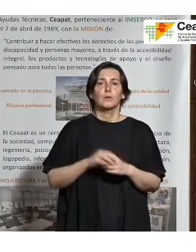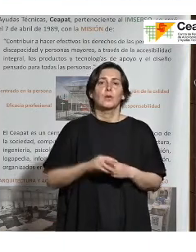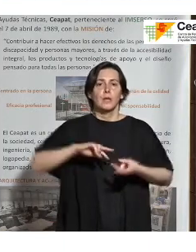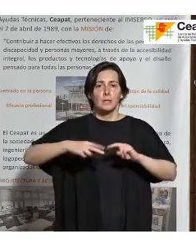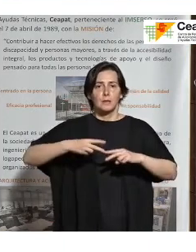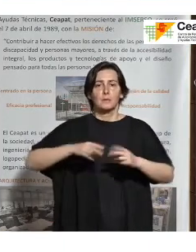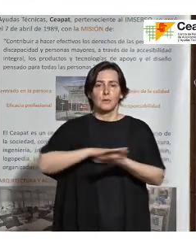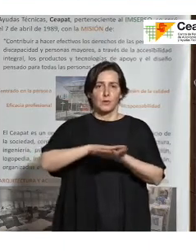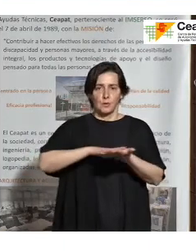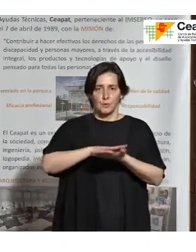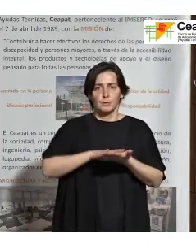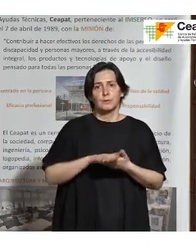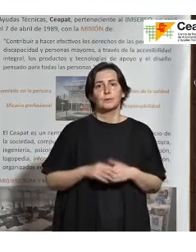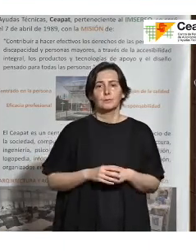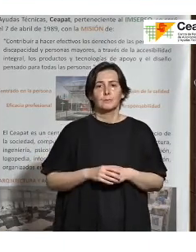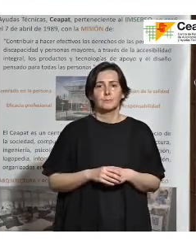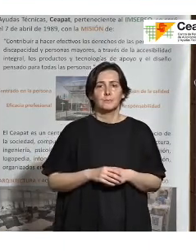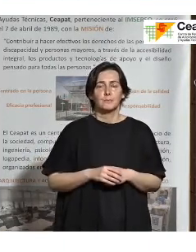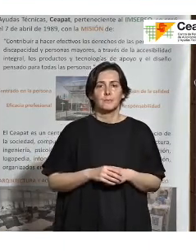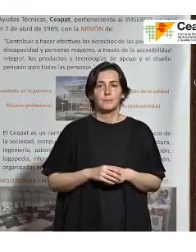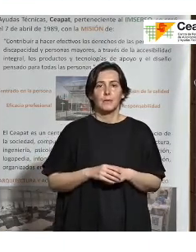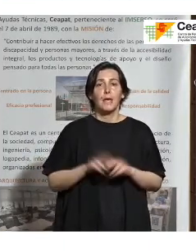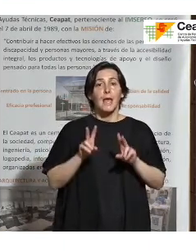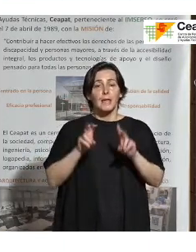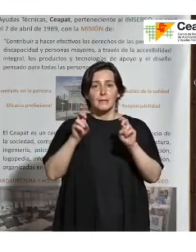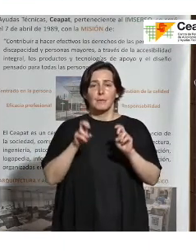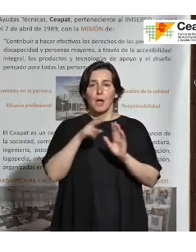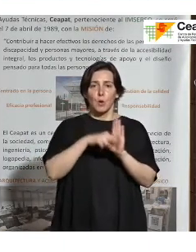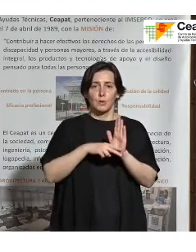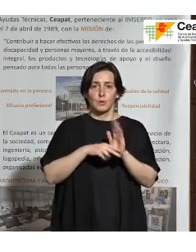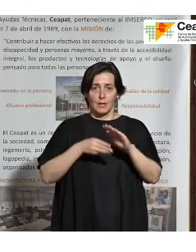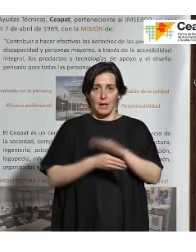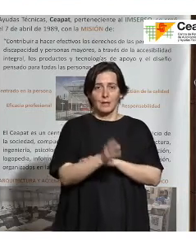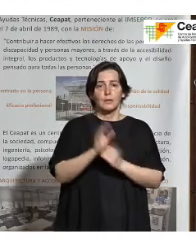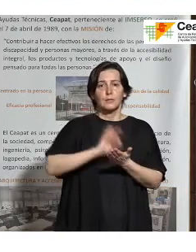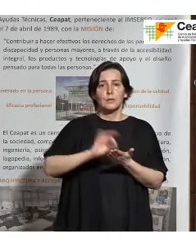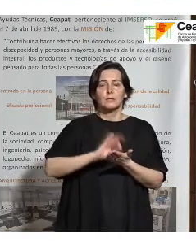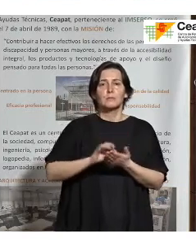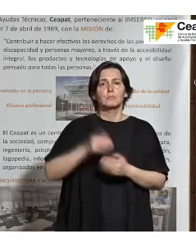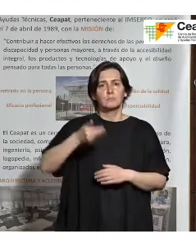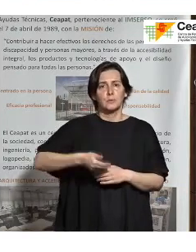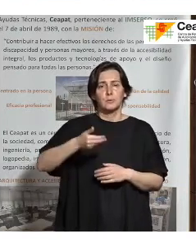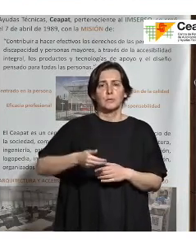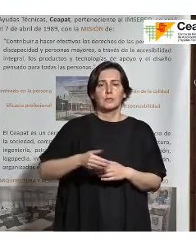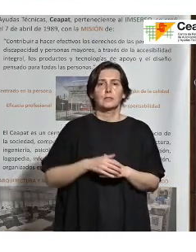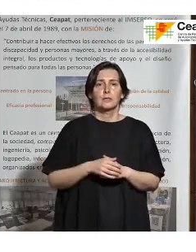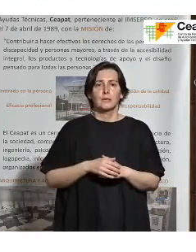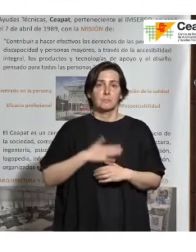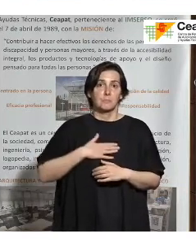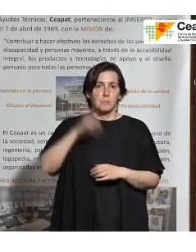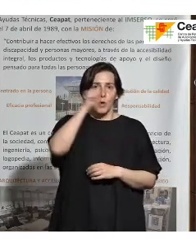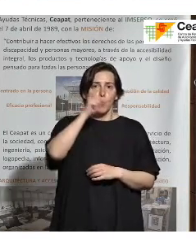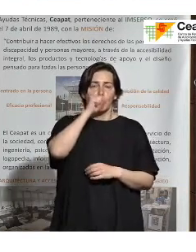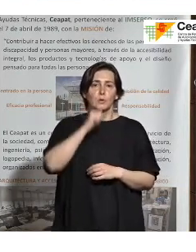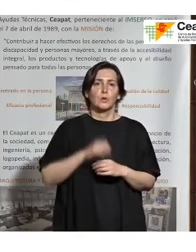lengua de signos. En cuanto a las condiciones de acceso al servicio que os comentaba, es muy importante para mí lo que se ha